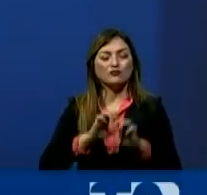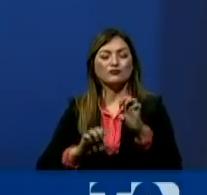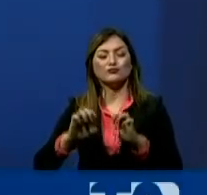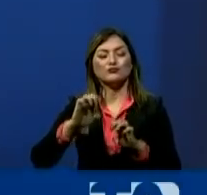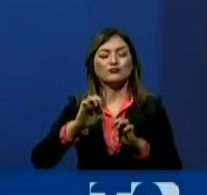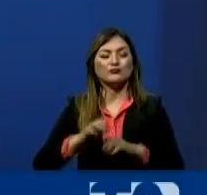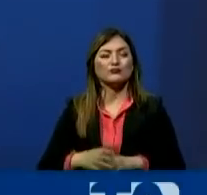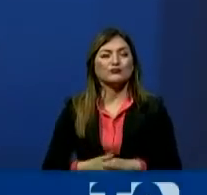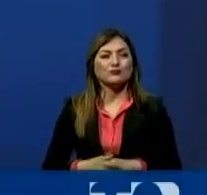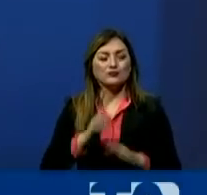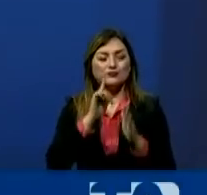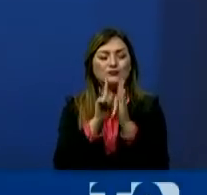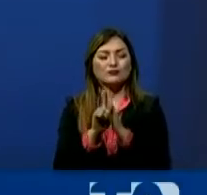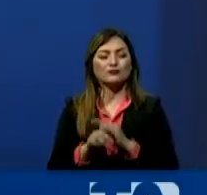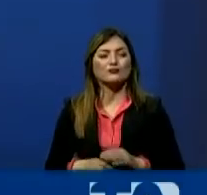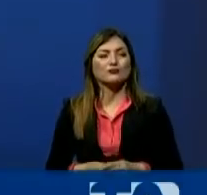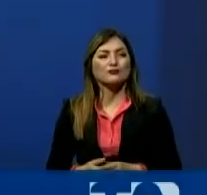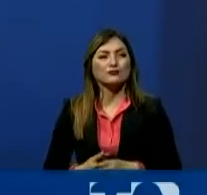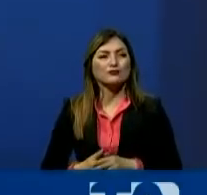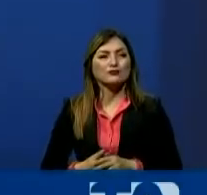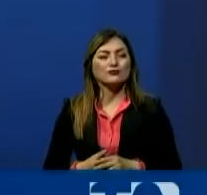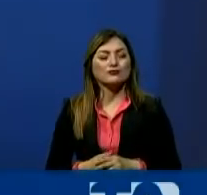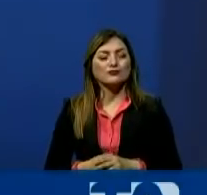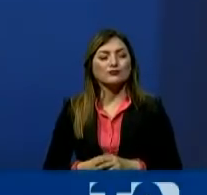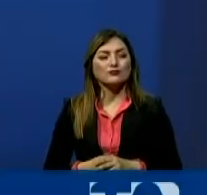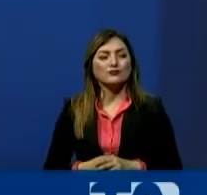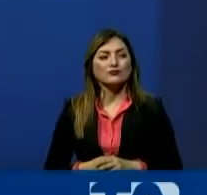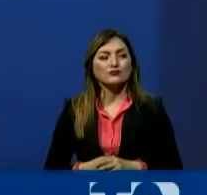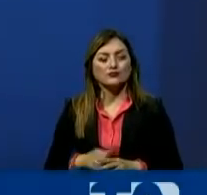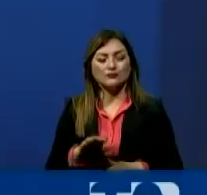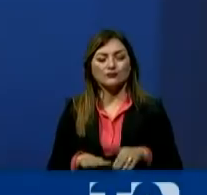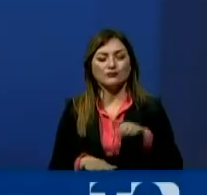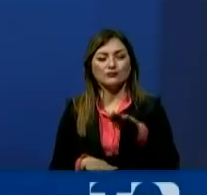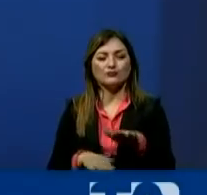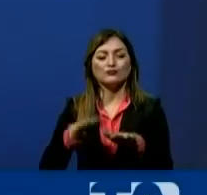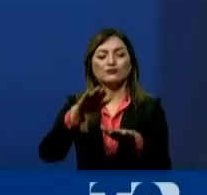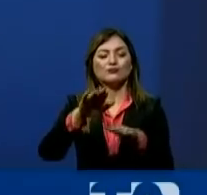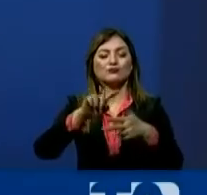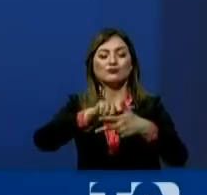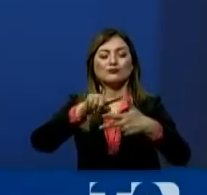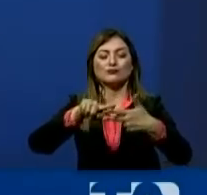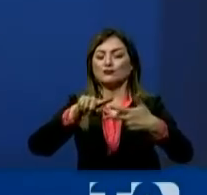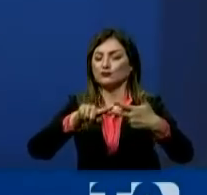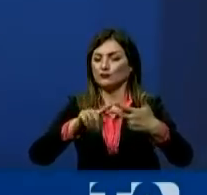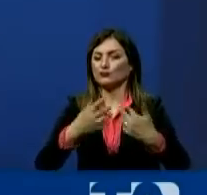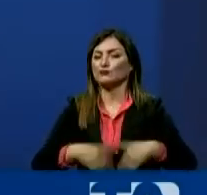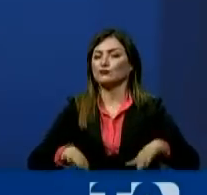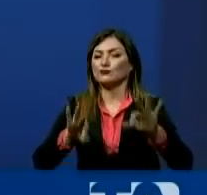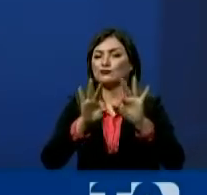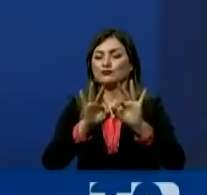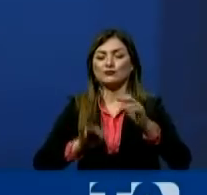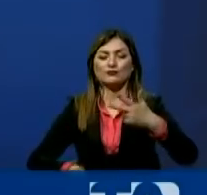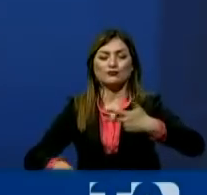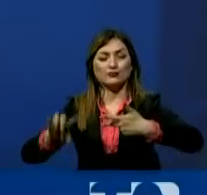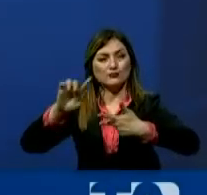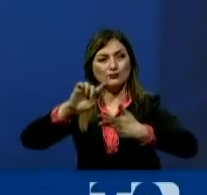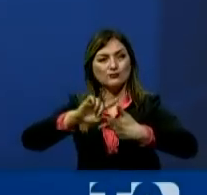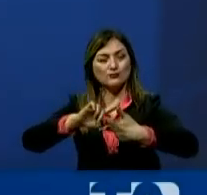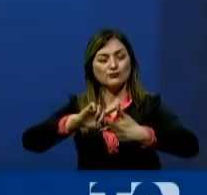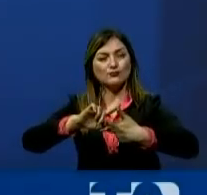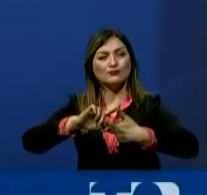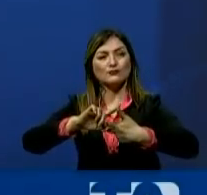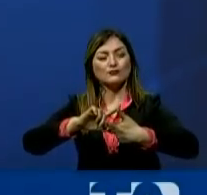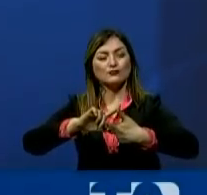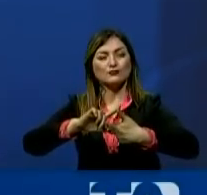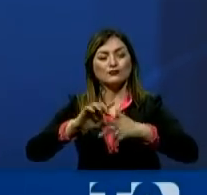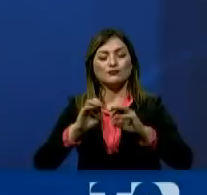calificar esta denuncia. Se tiene que tener tres pasos importantes. Una de ellas es el